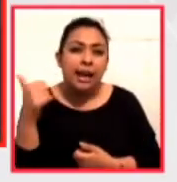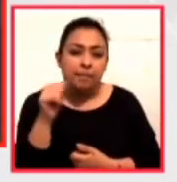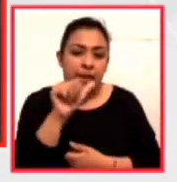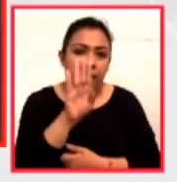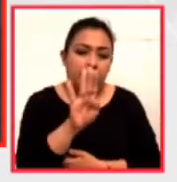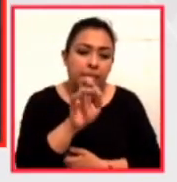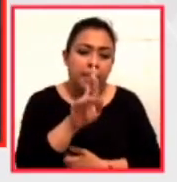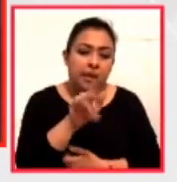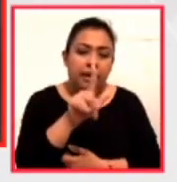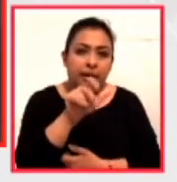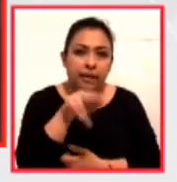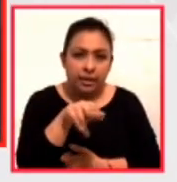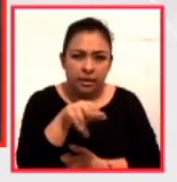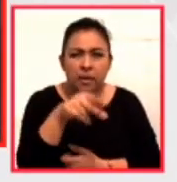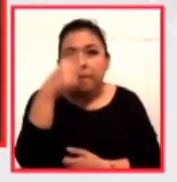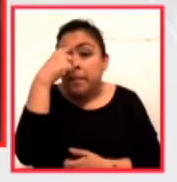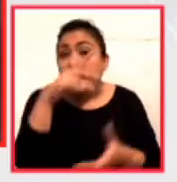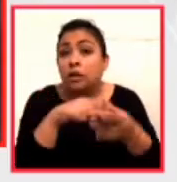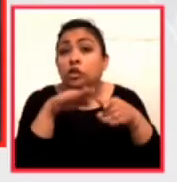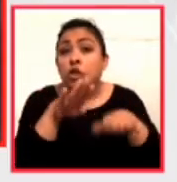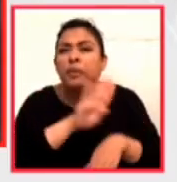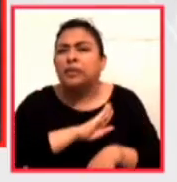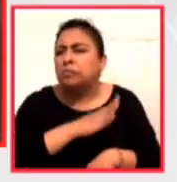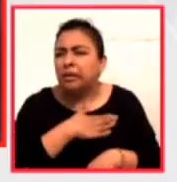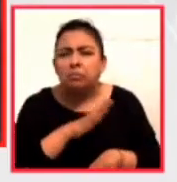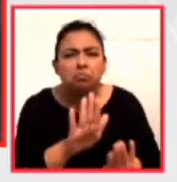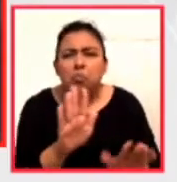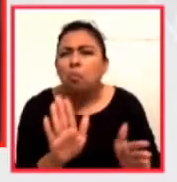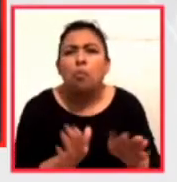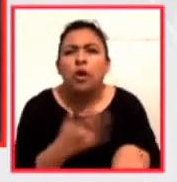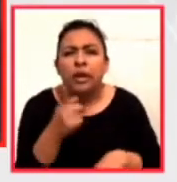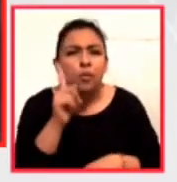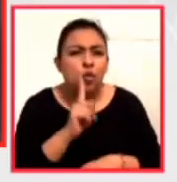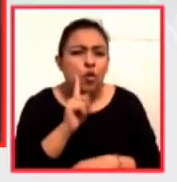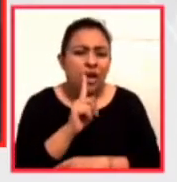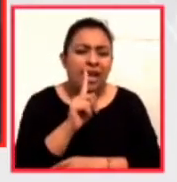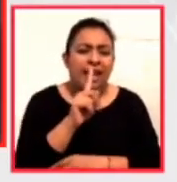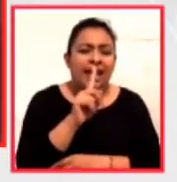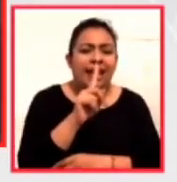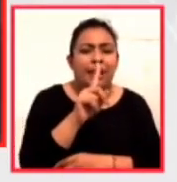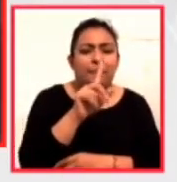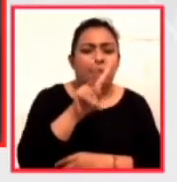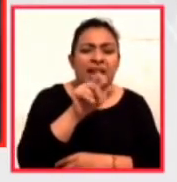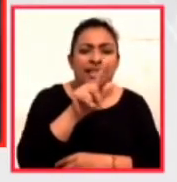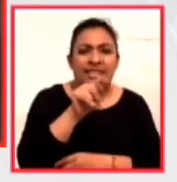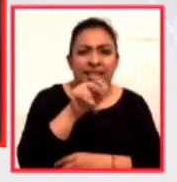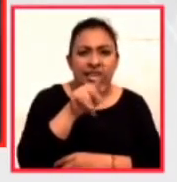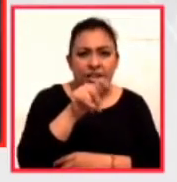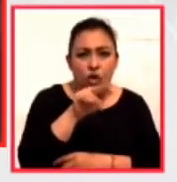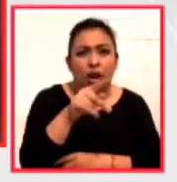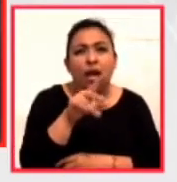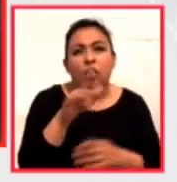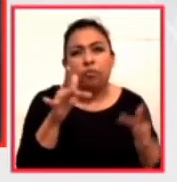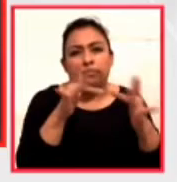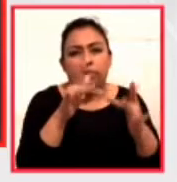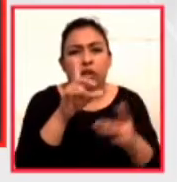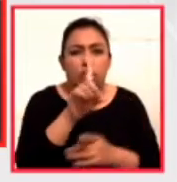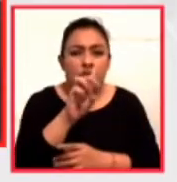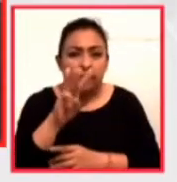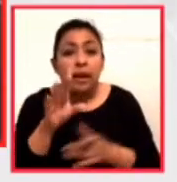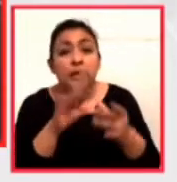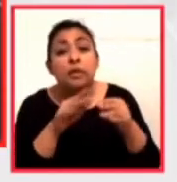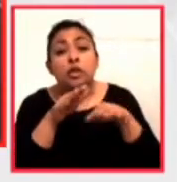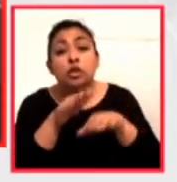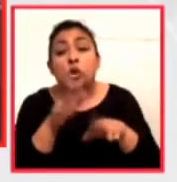hablar de España va a decir, pero por qué Valentina Torrado, de nuestro canal Aliado Dochevele, nos platica de las grandes visitas virtuales que ha tenido